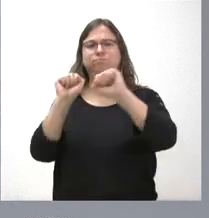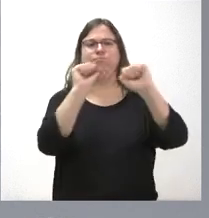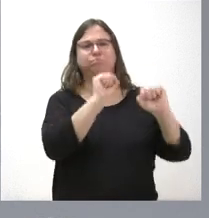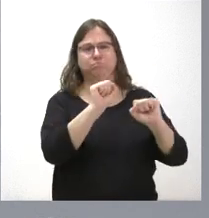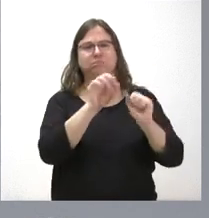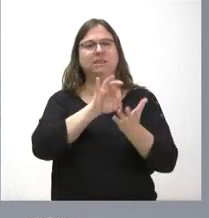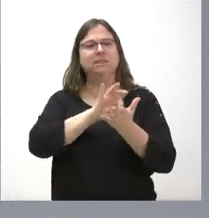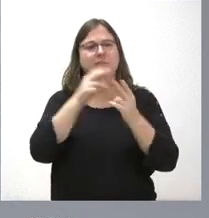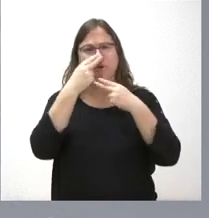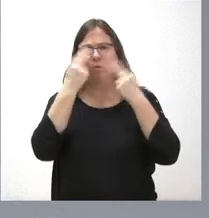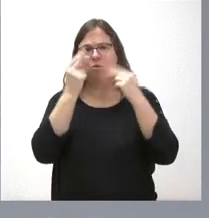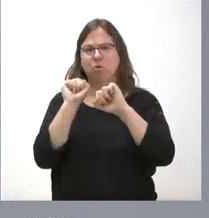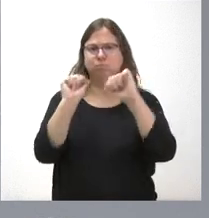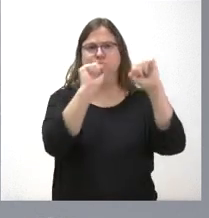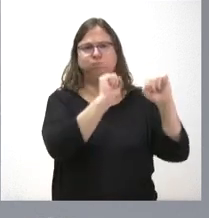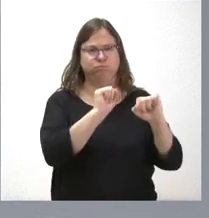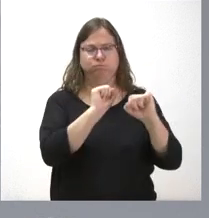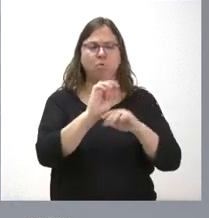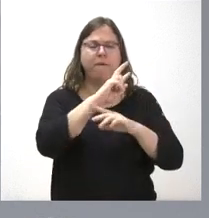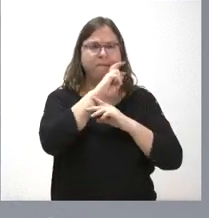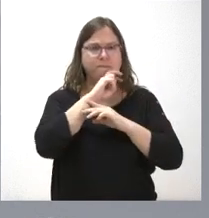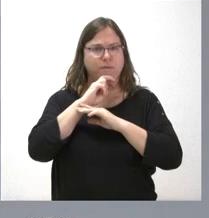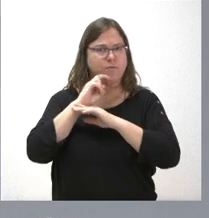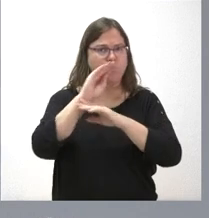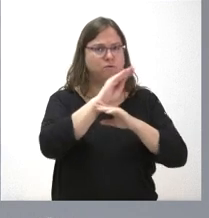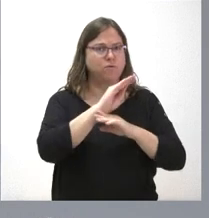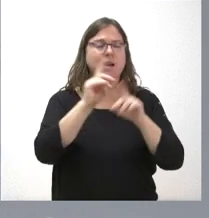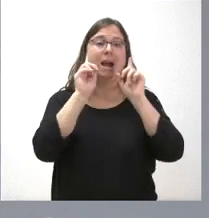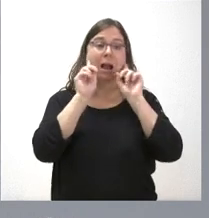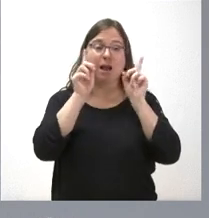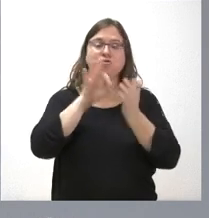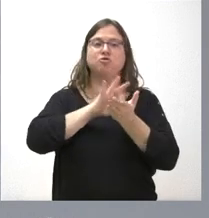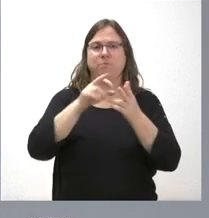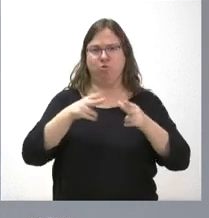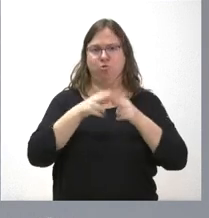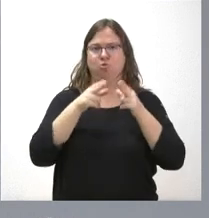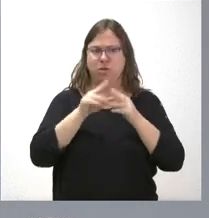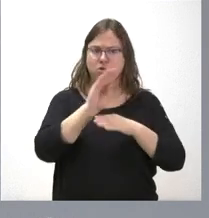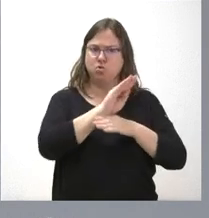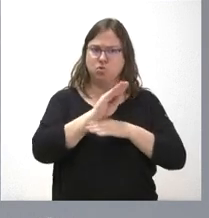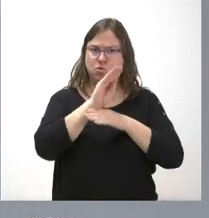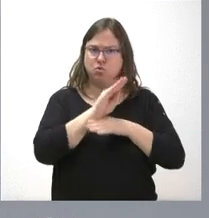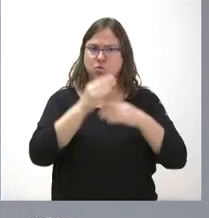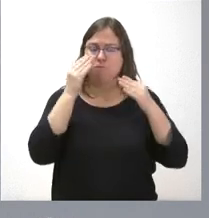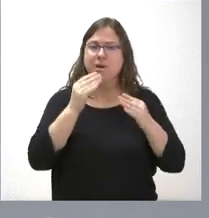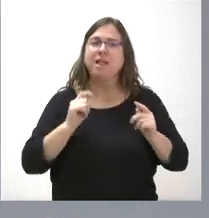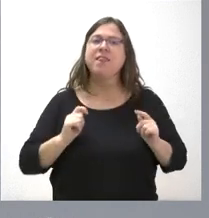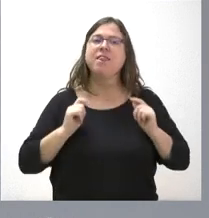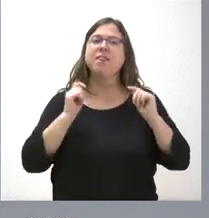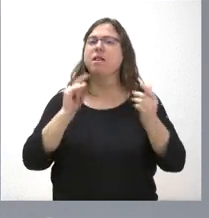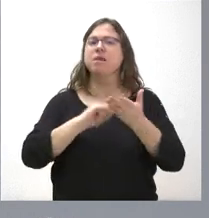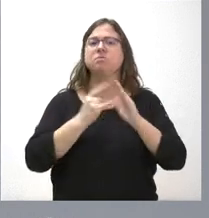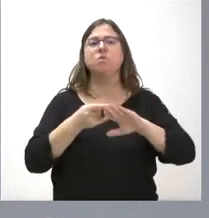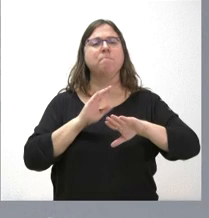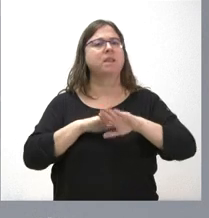servicios públicos, en este caso de los servicios sociales, que pretende dar solución a todas las